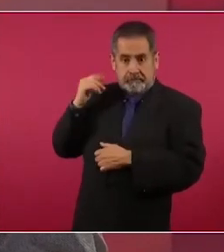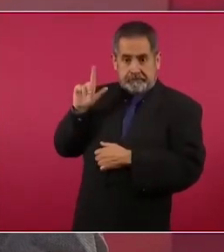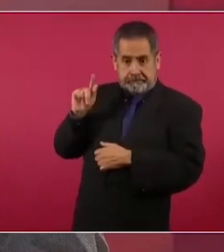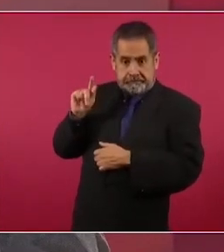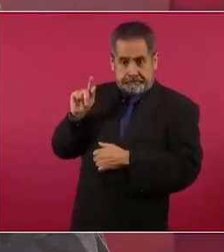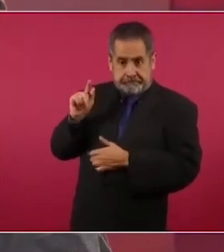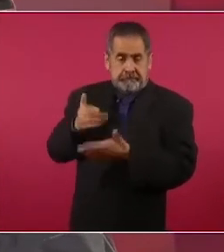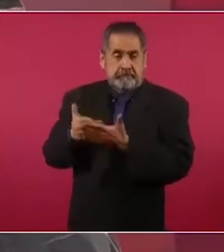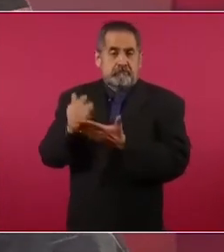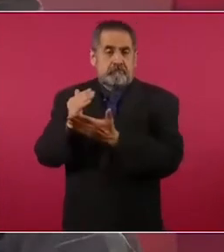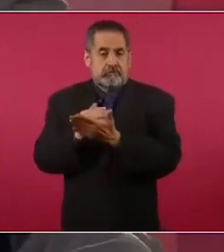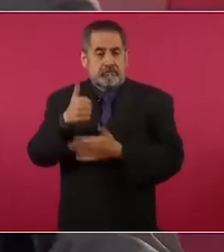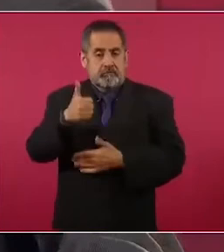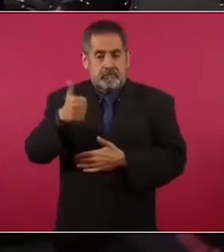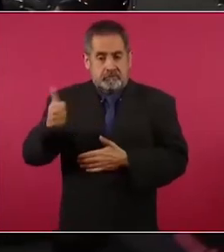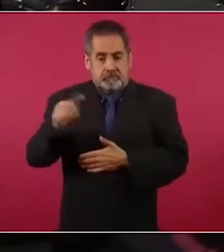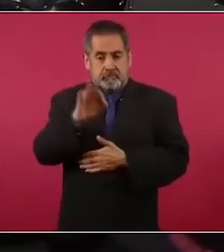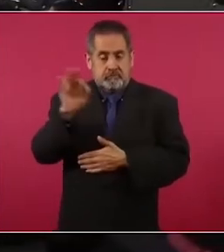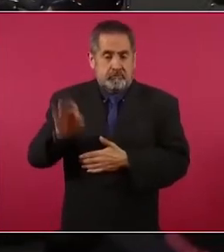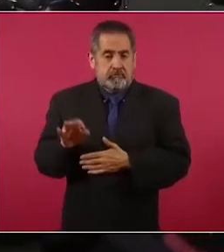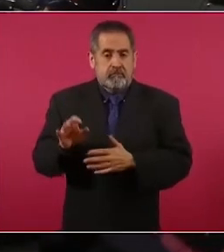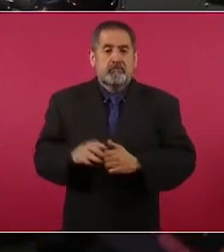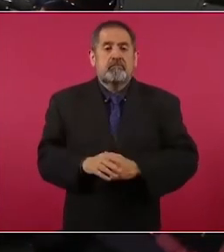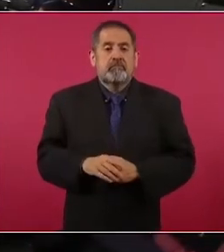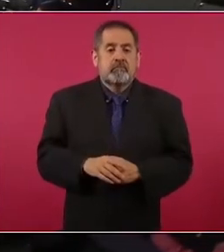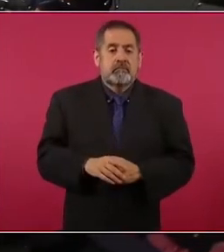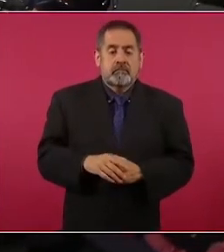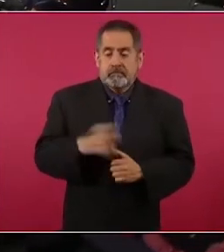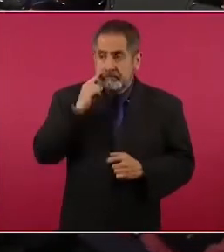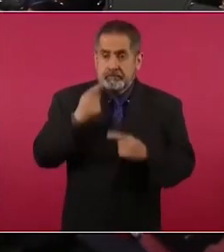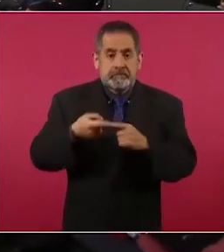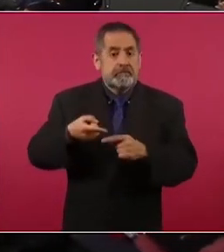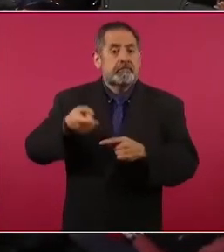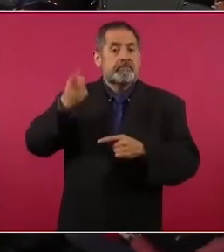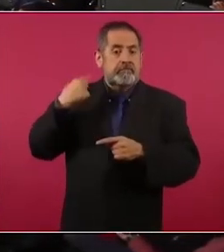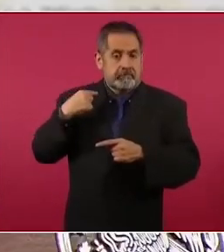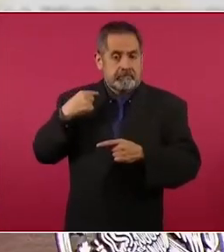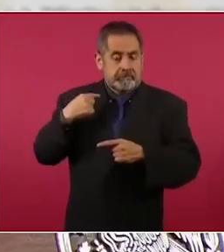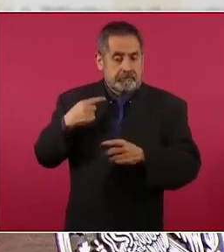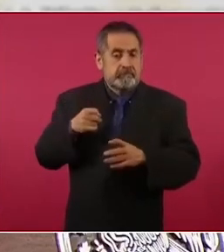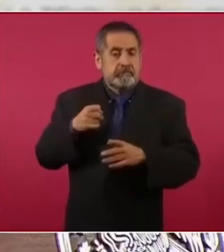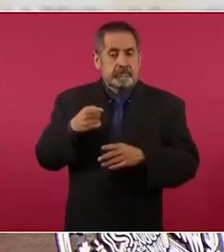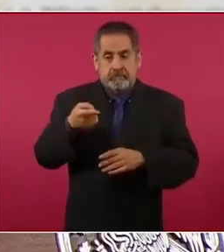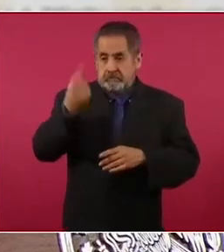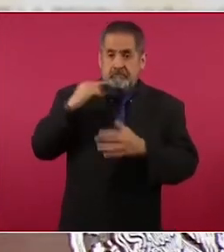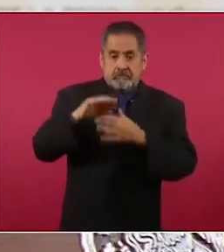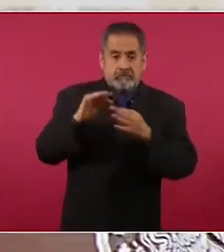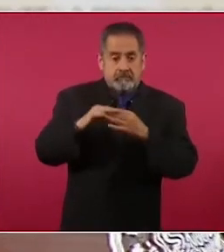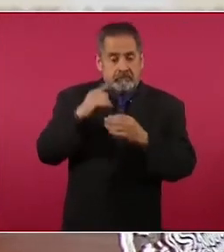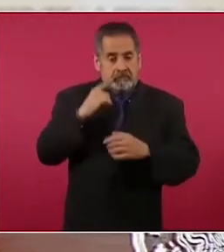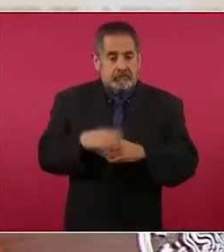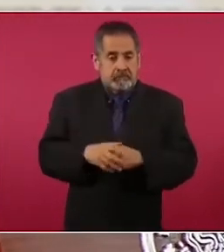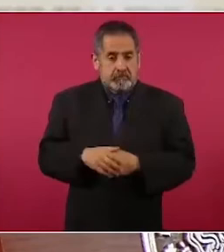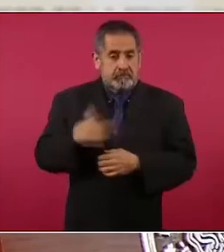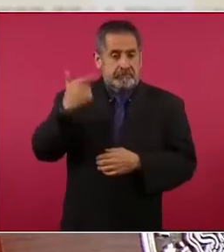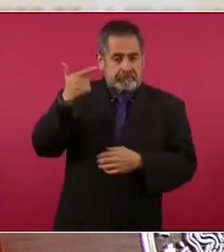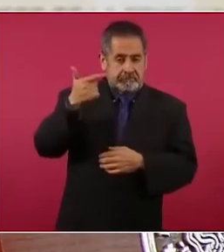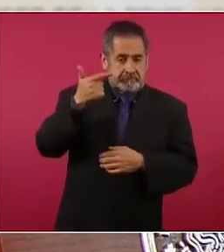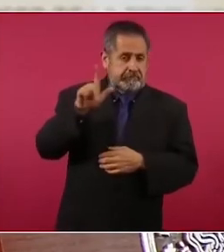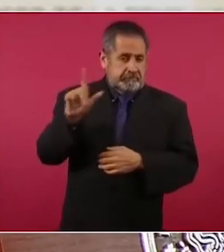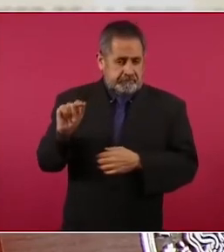No, pero en la pasada, antes de 70%